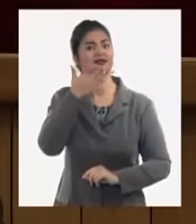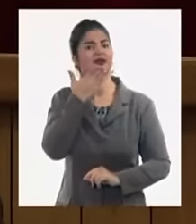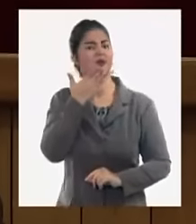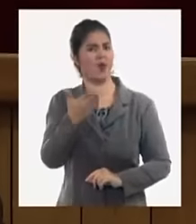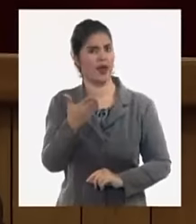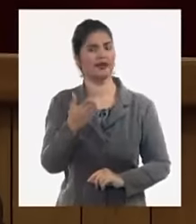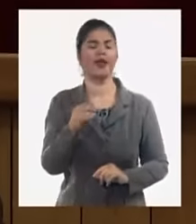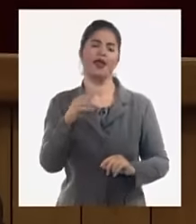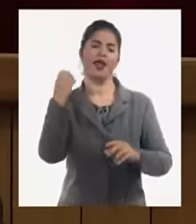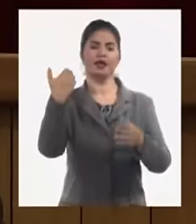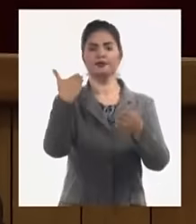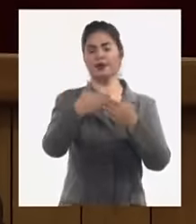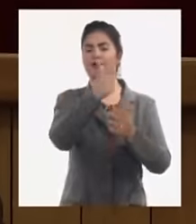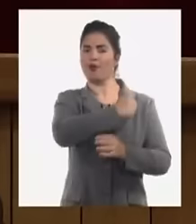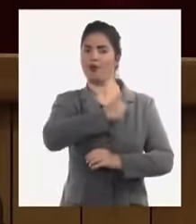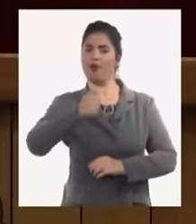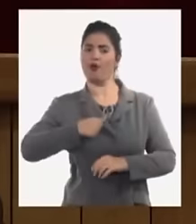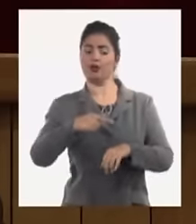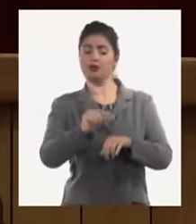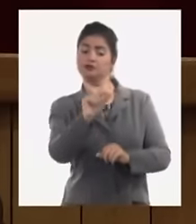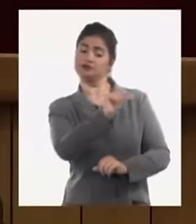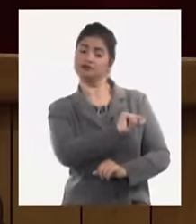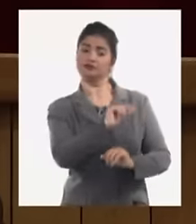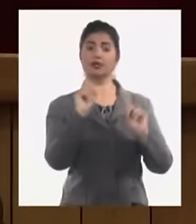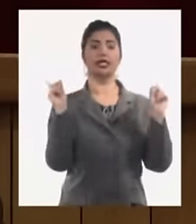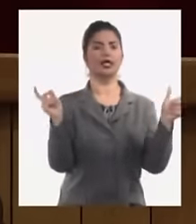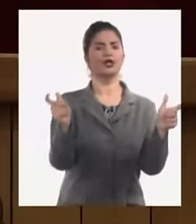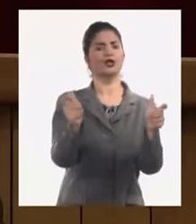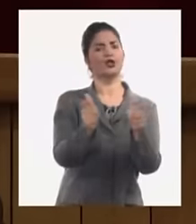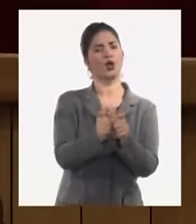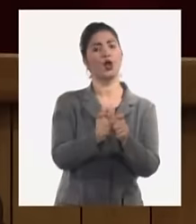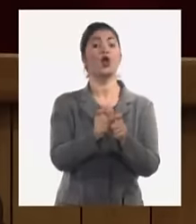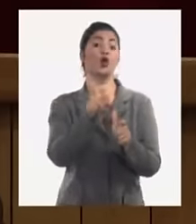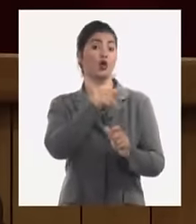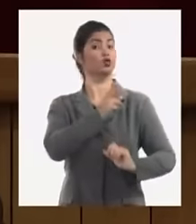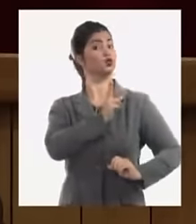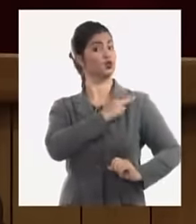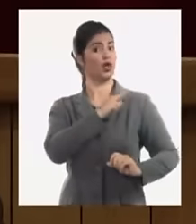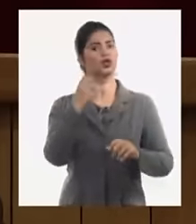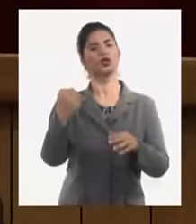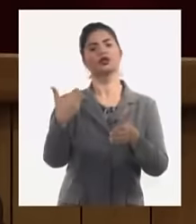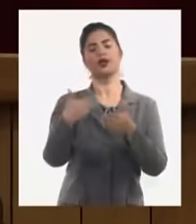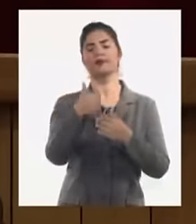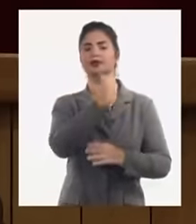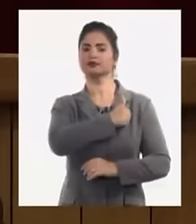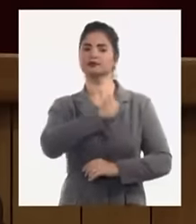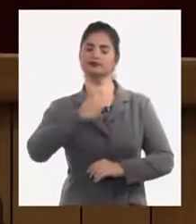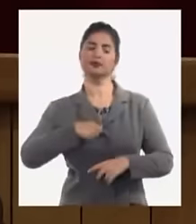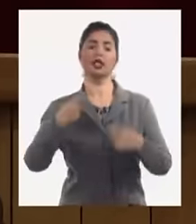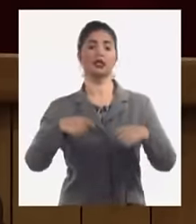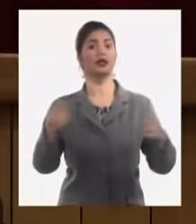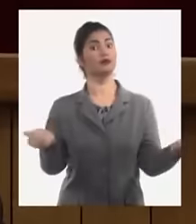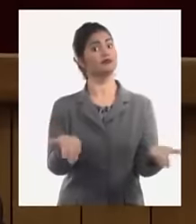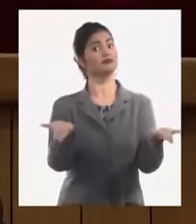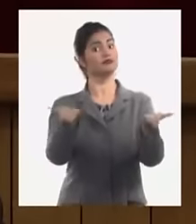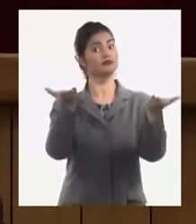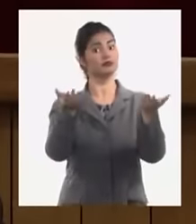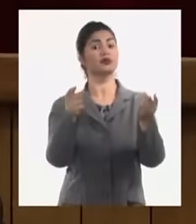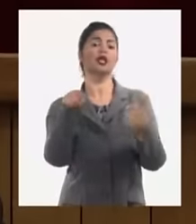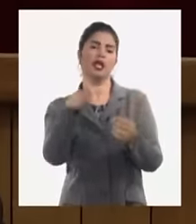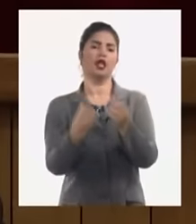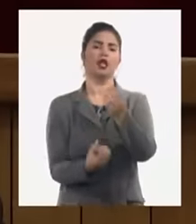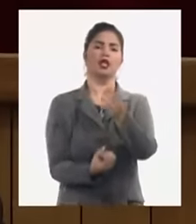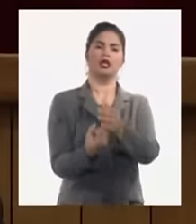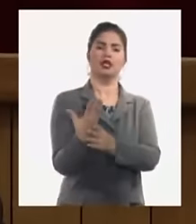recientemente con ellos tenemos que avanzar más en crear más MIPIMES estatales ya de hecho hemos